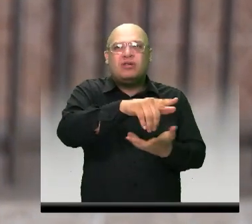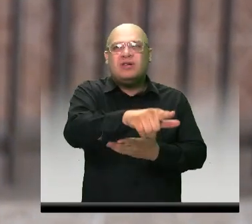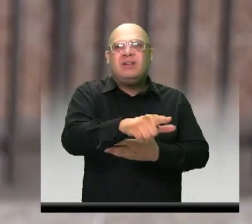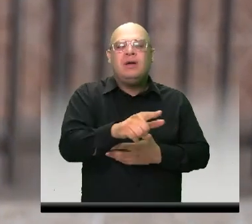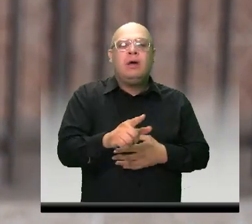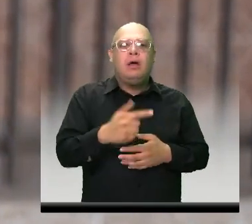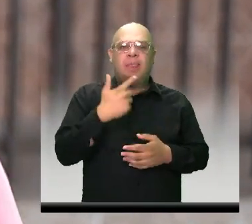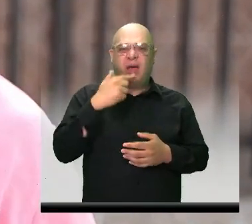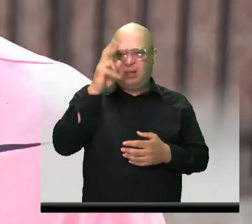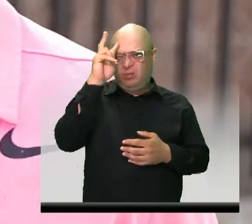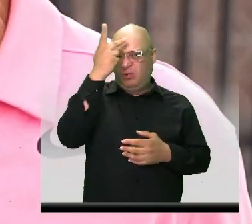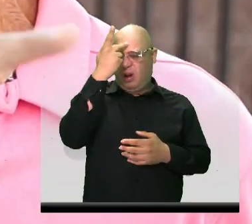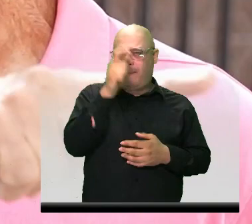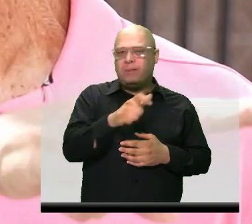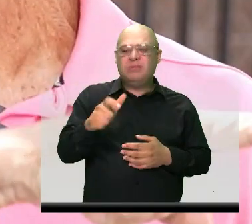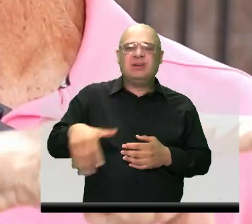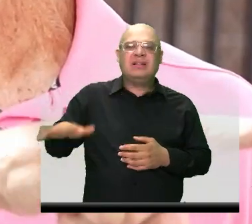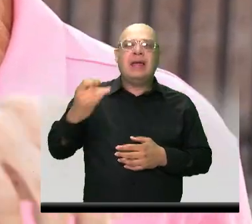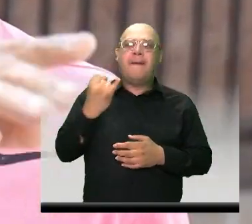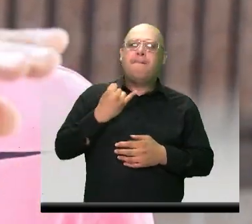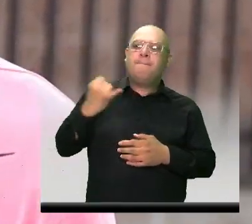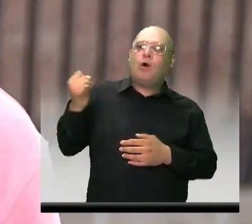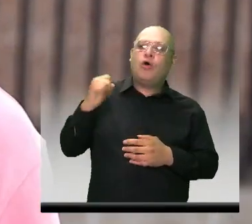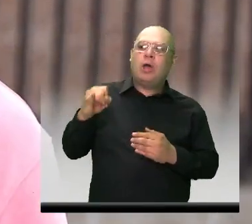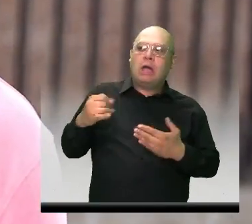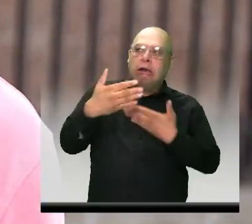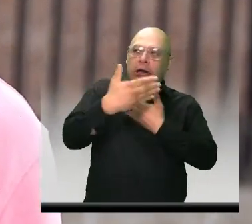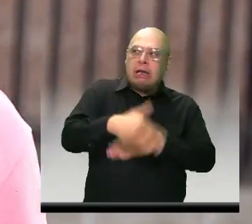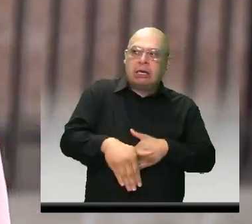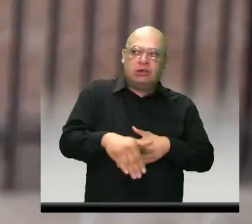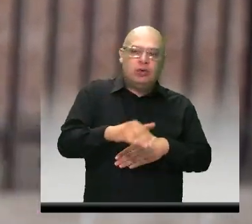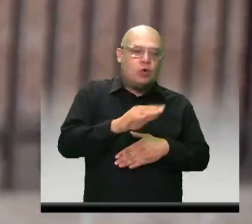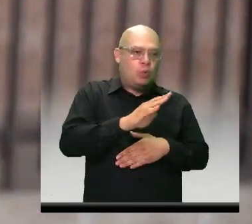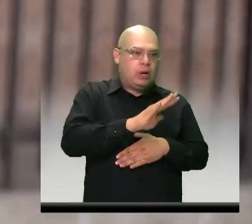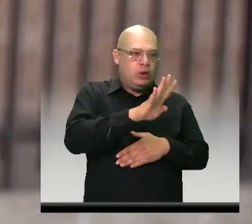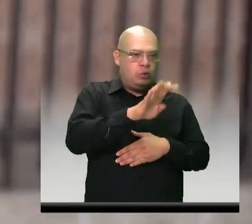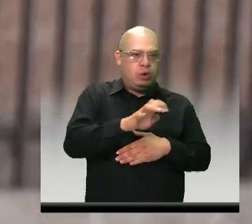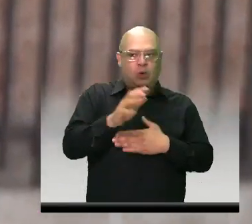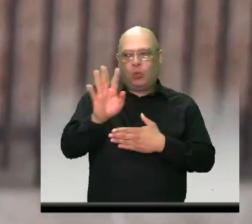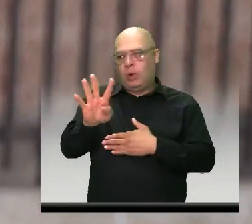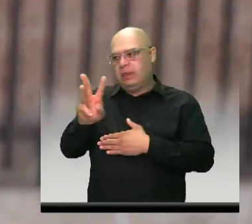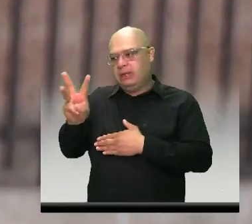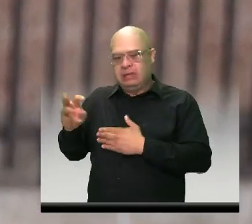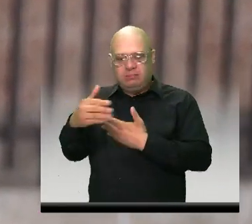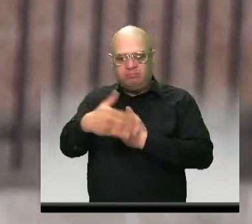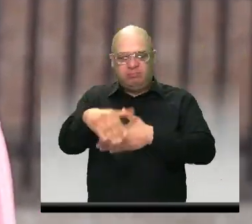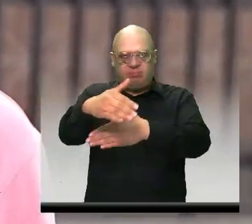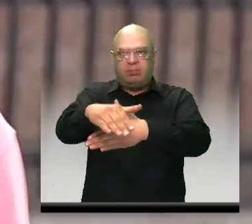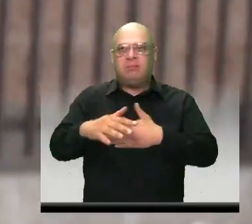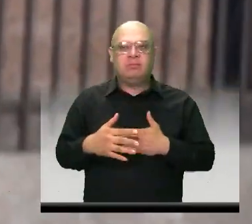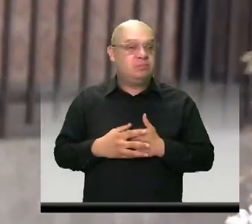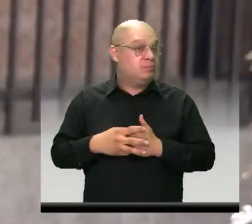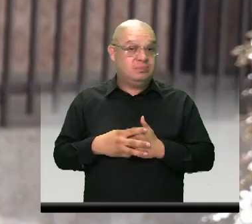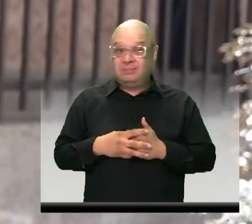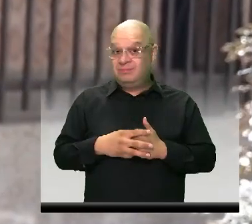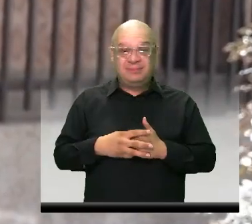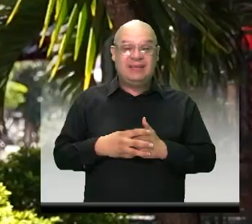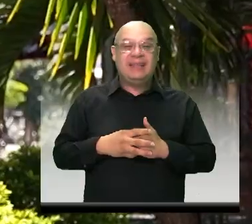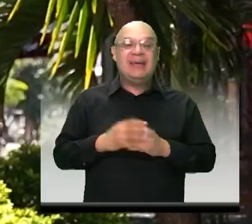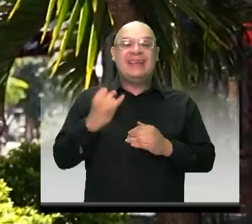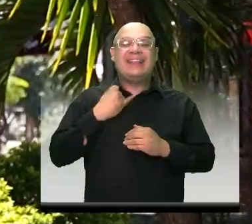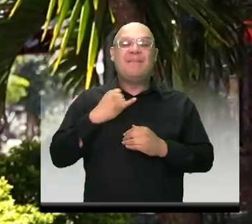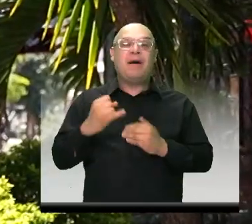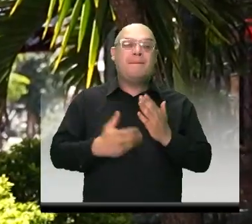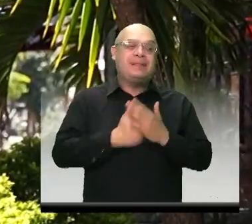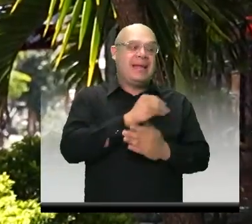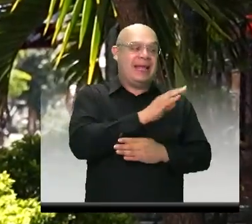que la independencia son las dos cuadras, más, la 42 y la 43. No, la independencia viene desde la 40